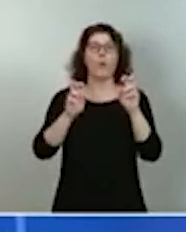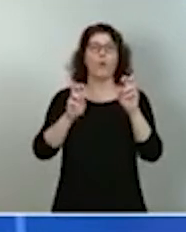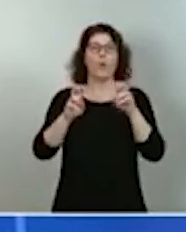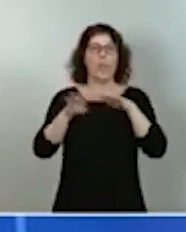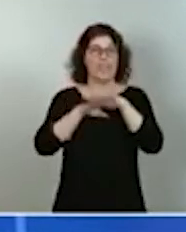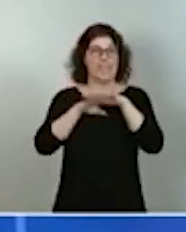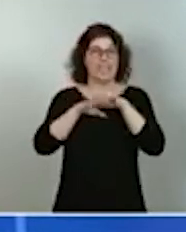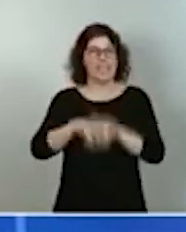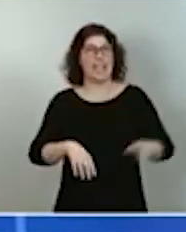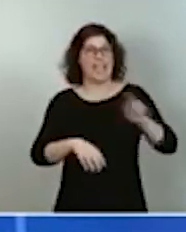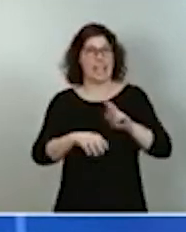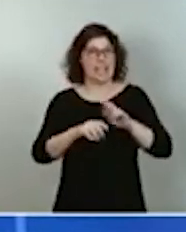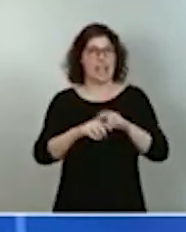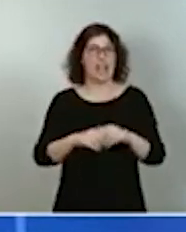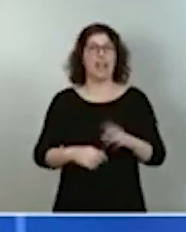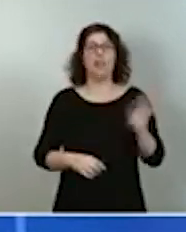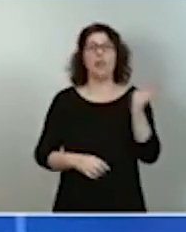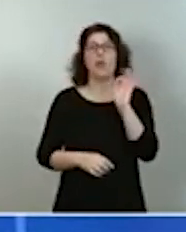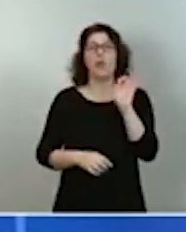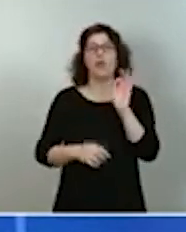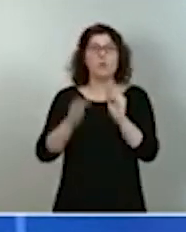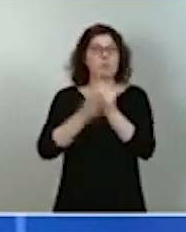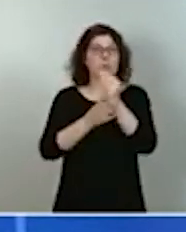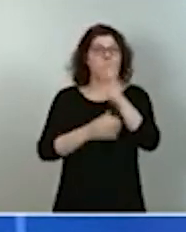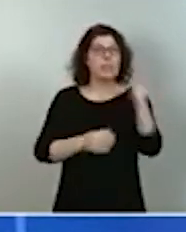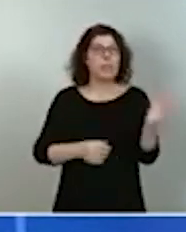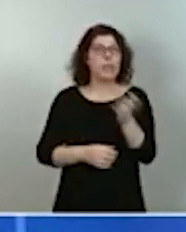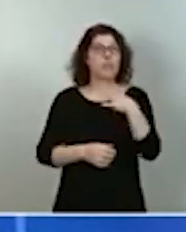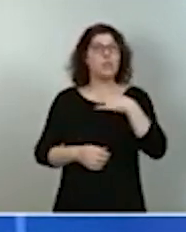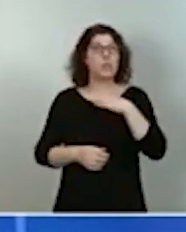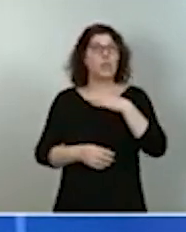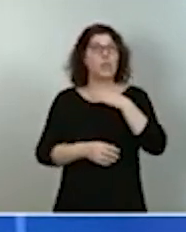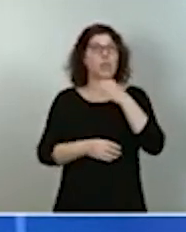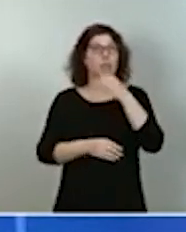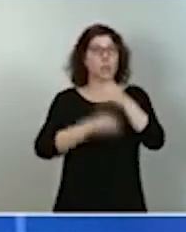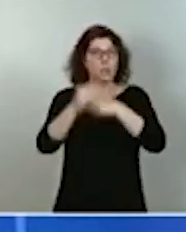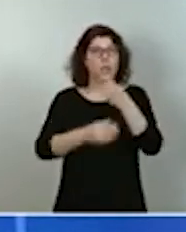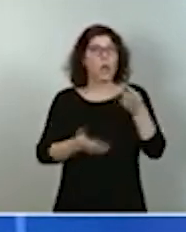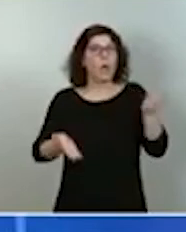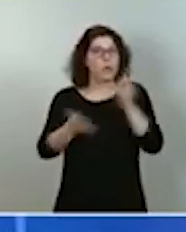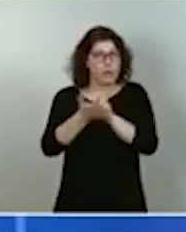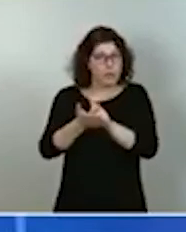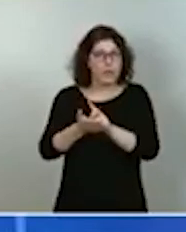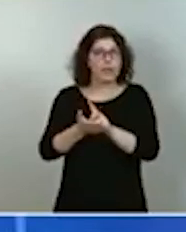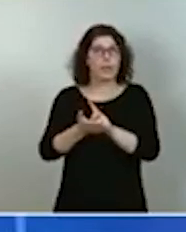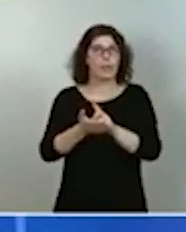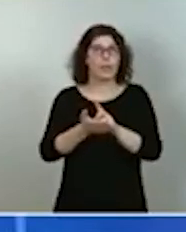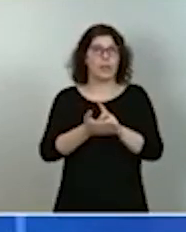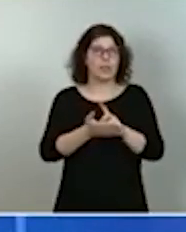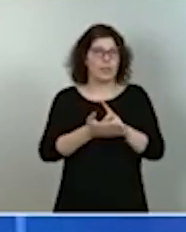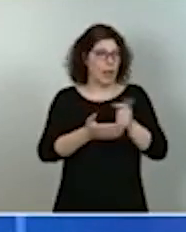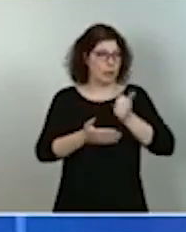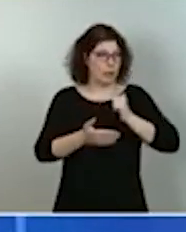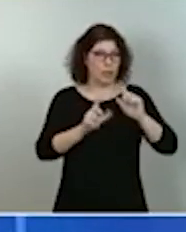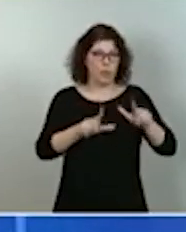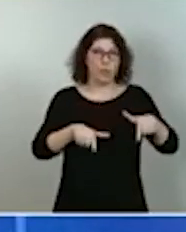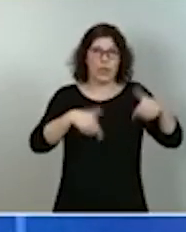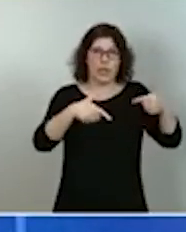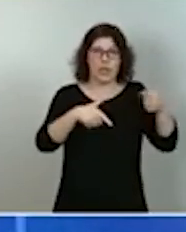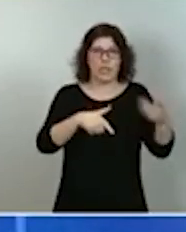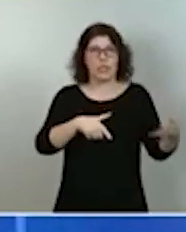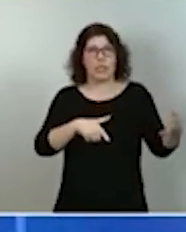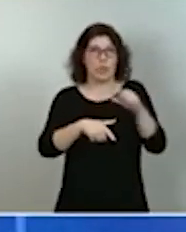materiales que pueden ser utilizados otra vez a partir de los residuos de vertedero y los residuos de demolición.